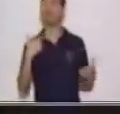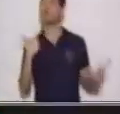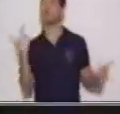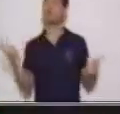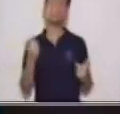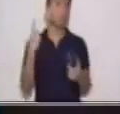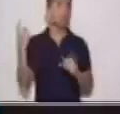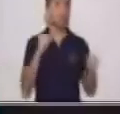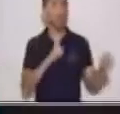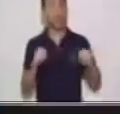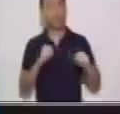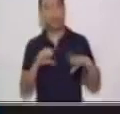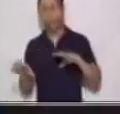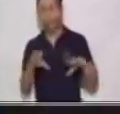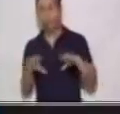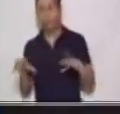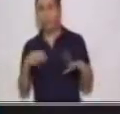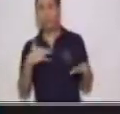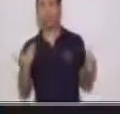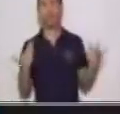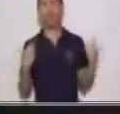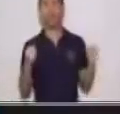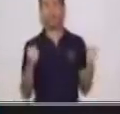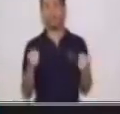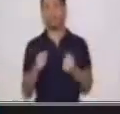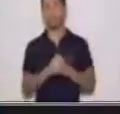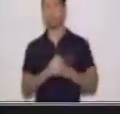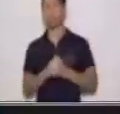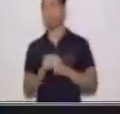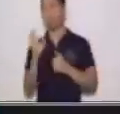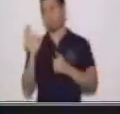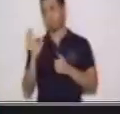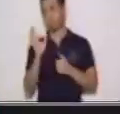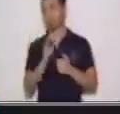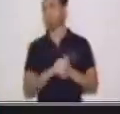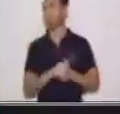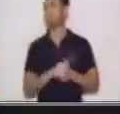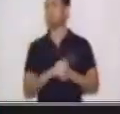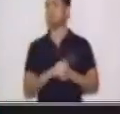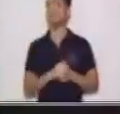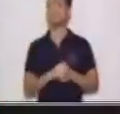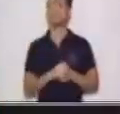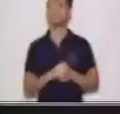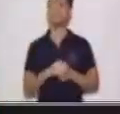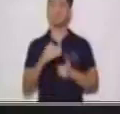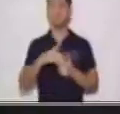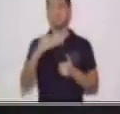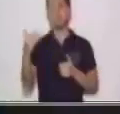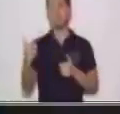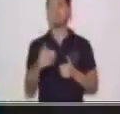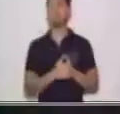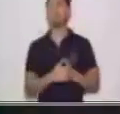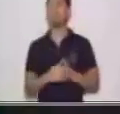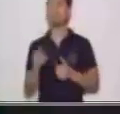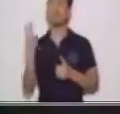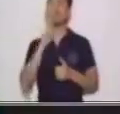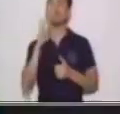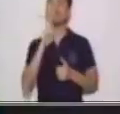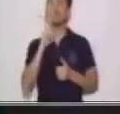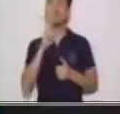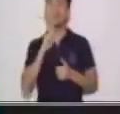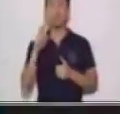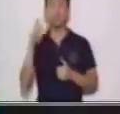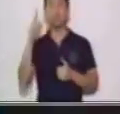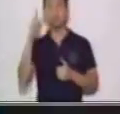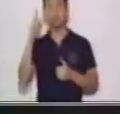movimientos que estemos ejecutando. ¿Vamos bien? Perfecto. Sigamos. Vamos con los verbos de